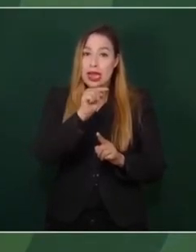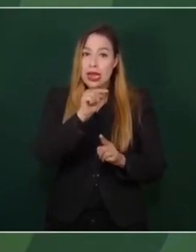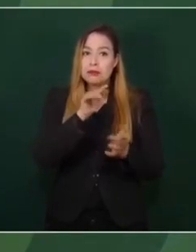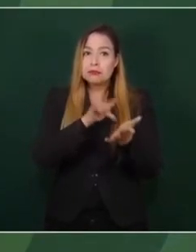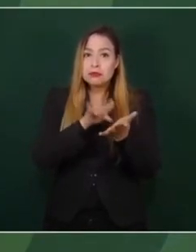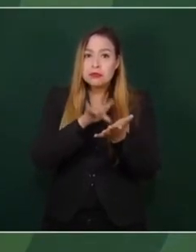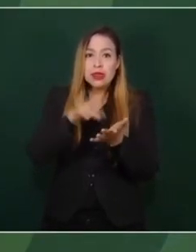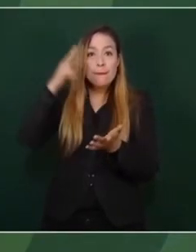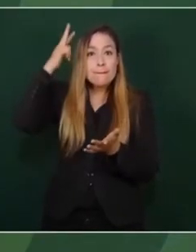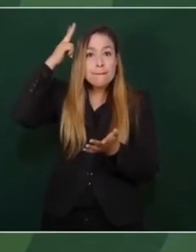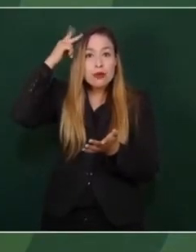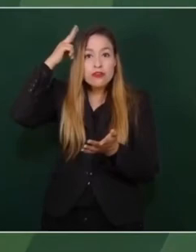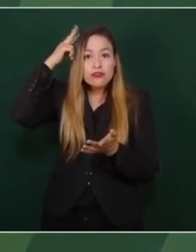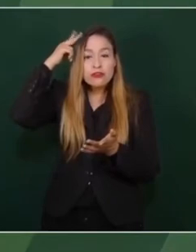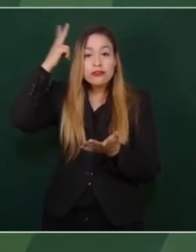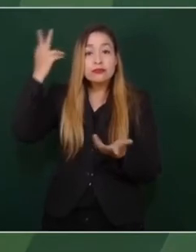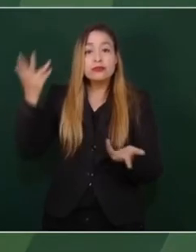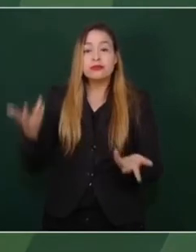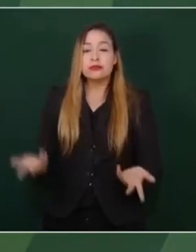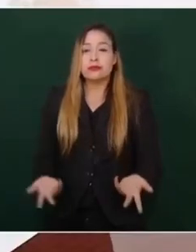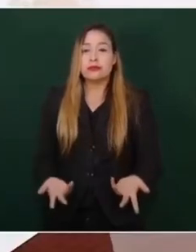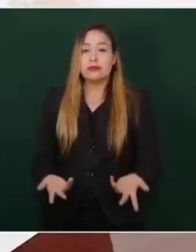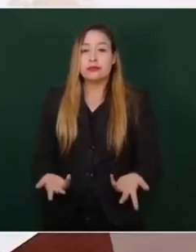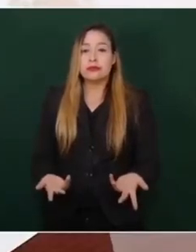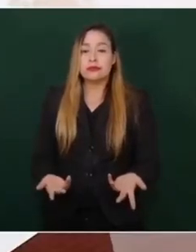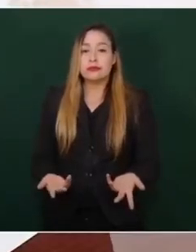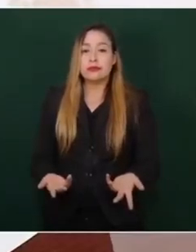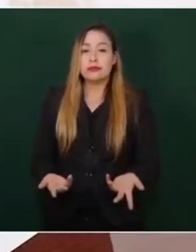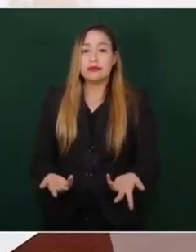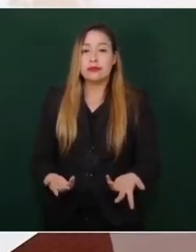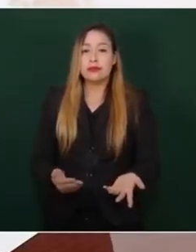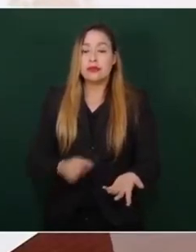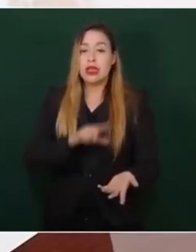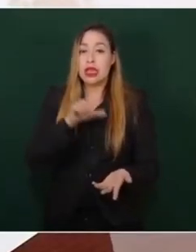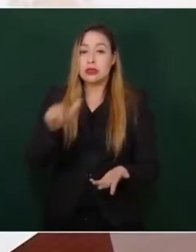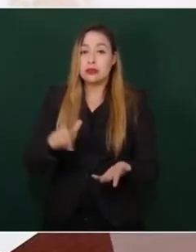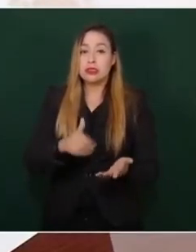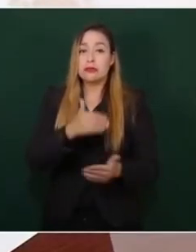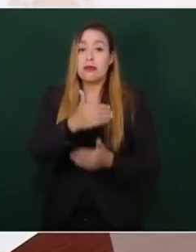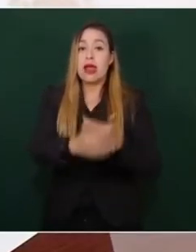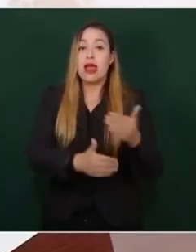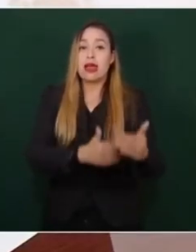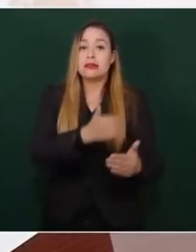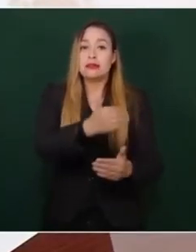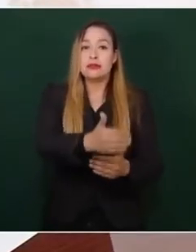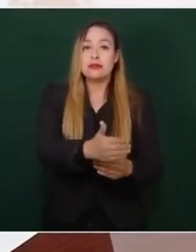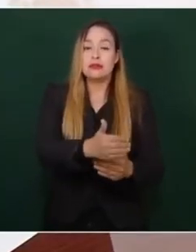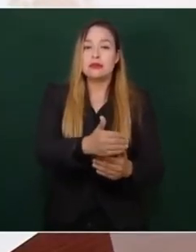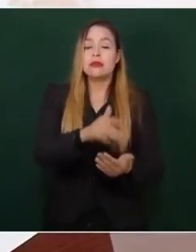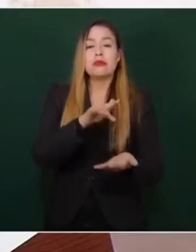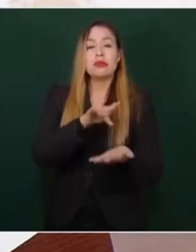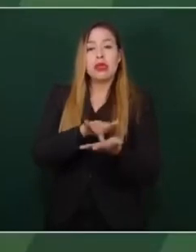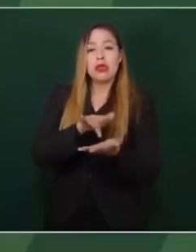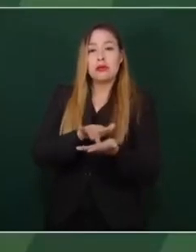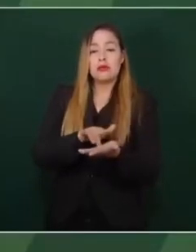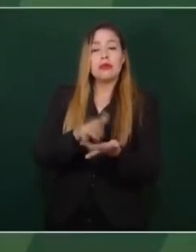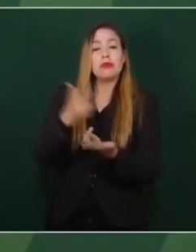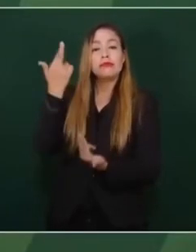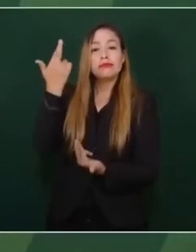al paso del tiempo se vuelve revolucionario.